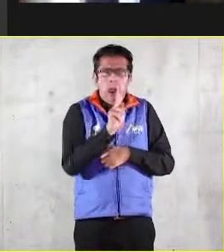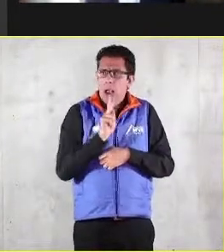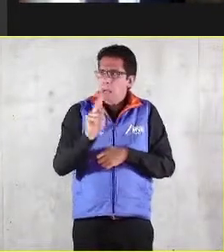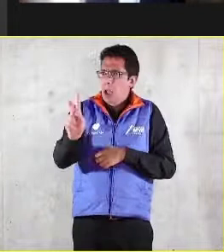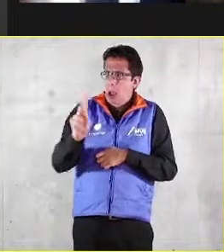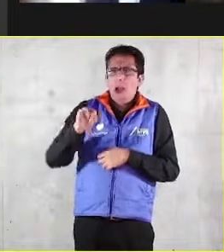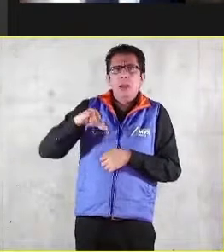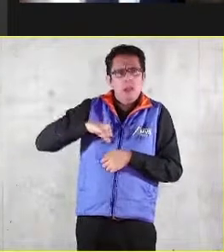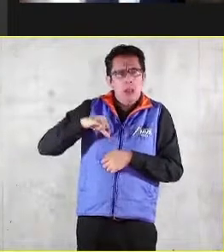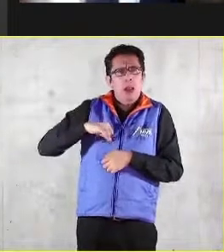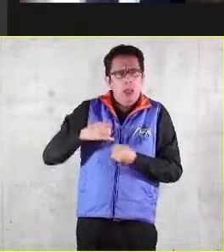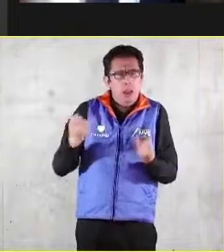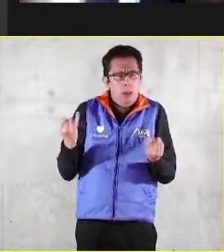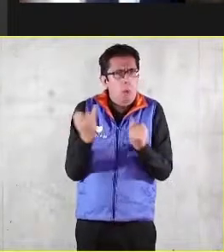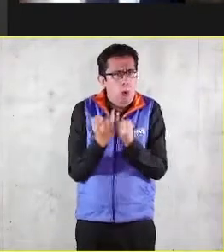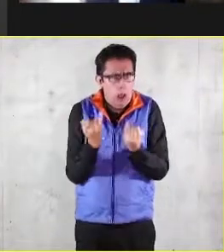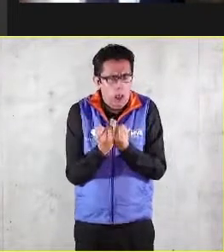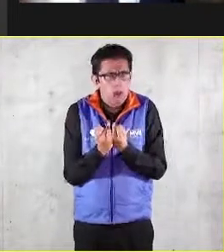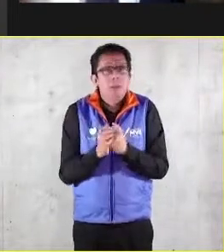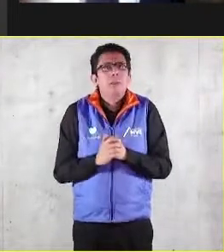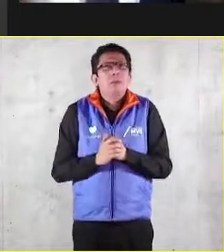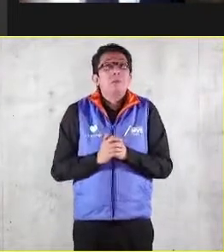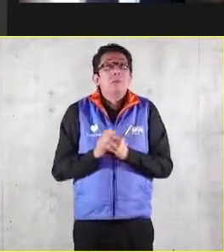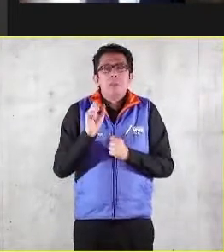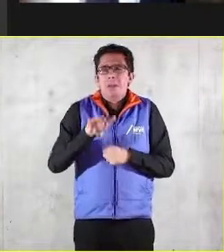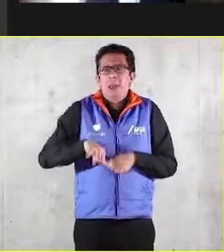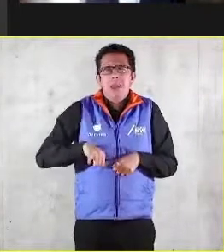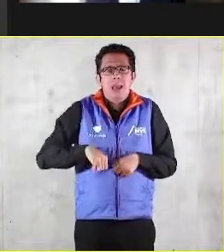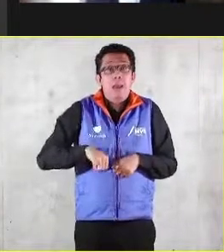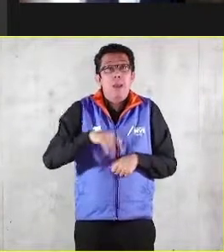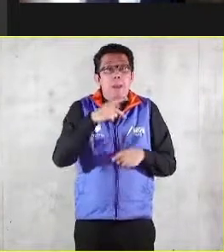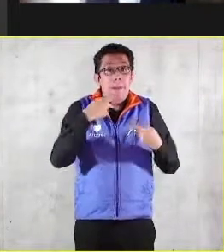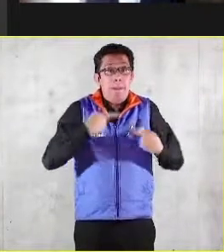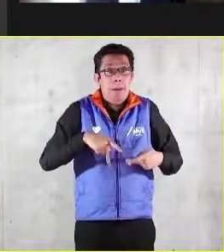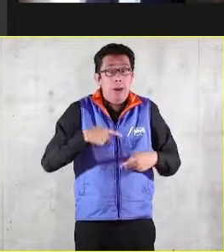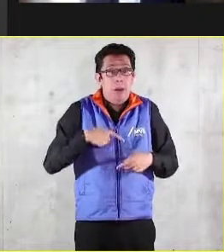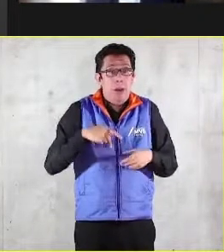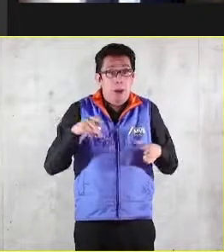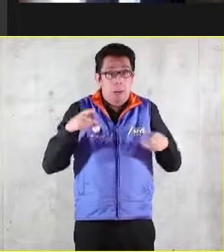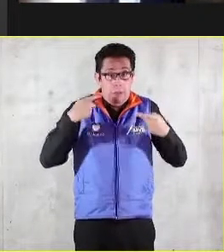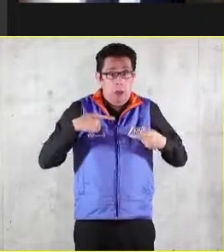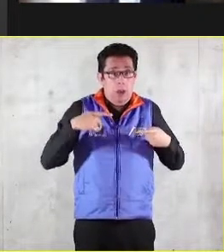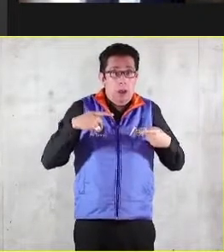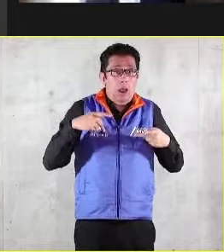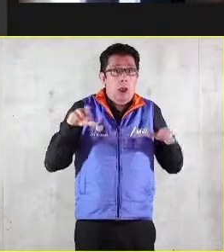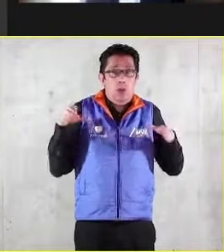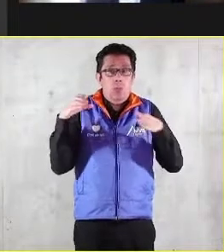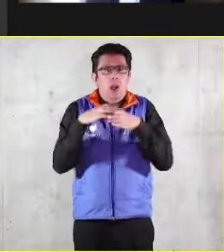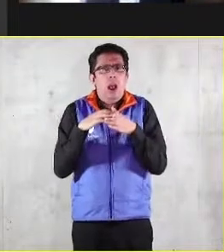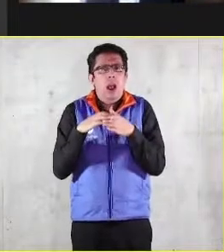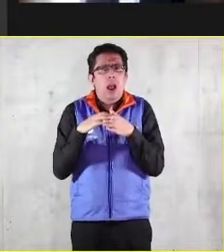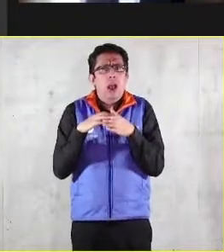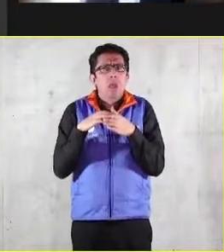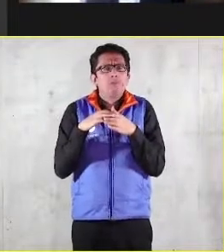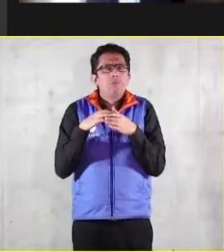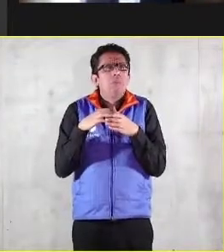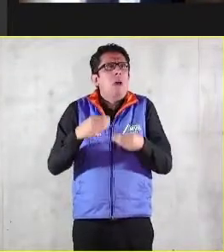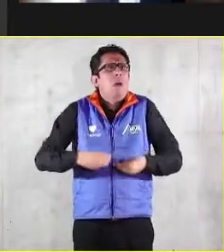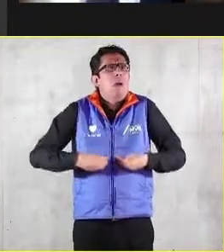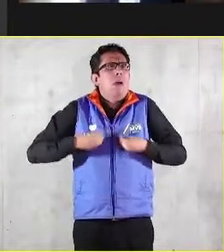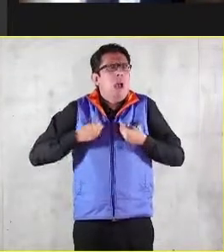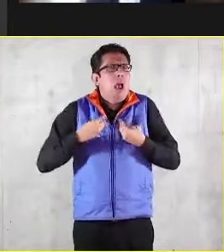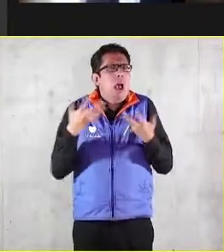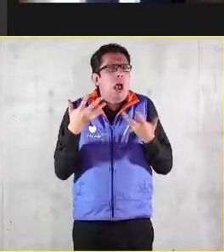y algo bien importante cada persona y cada comunidad encuentran el significado pleno de su libre actuar solo si